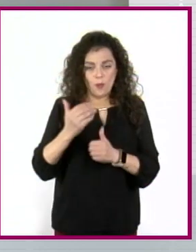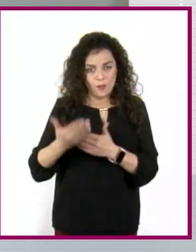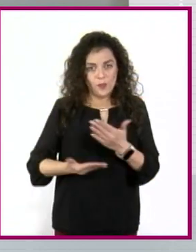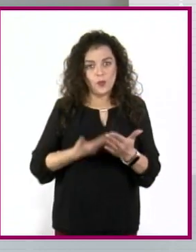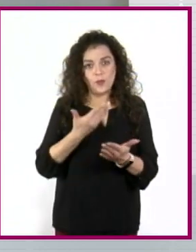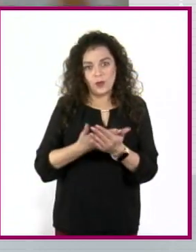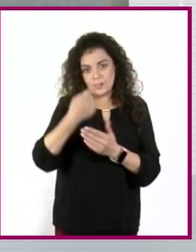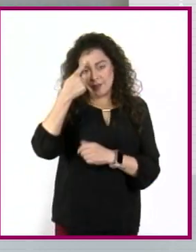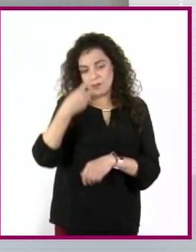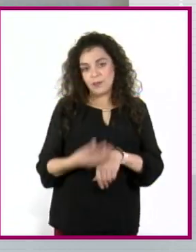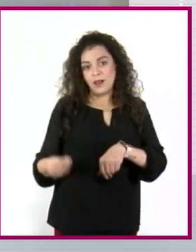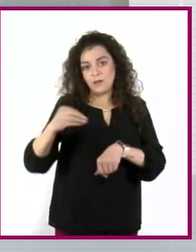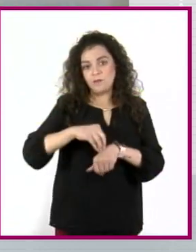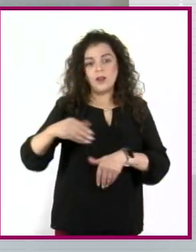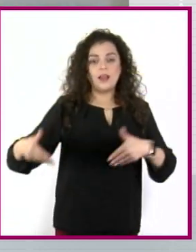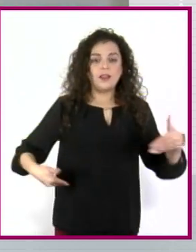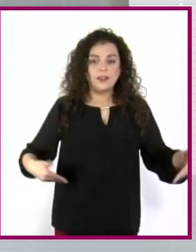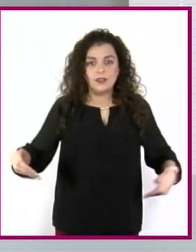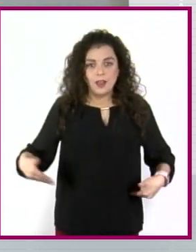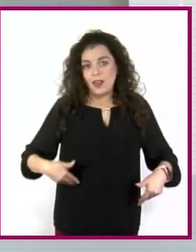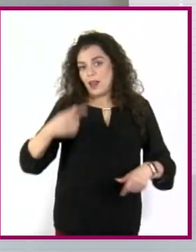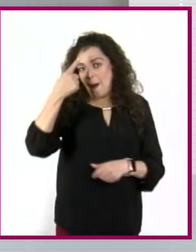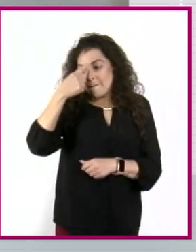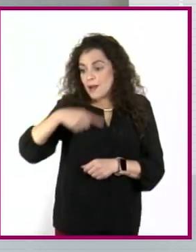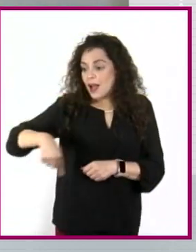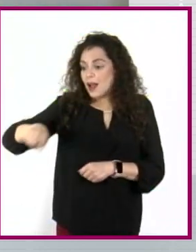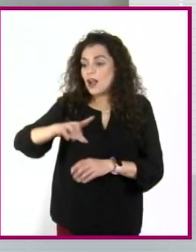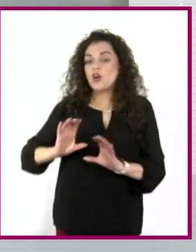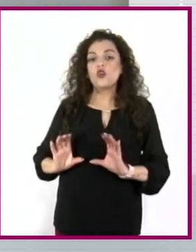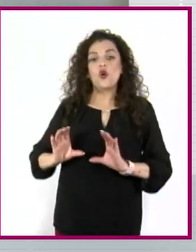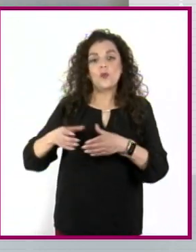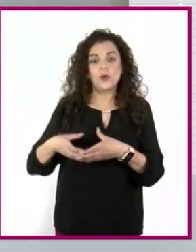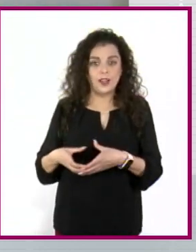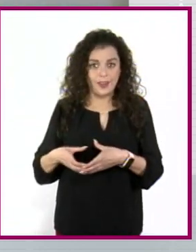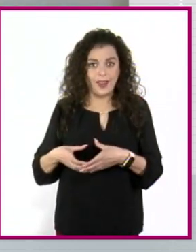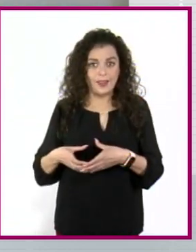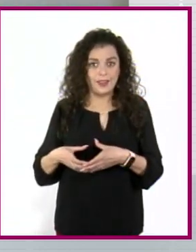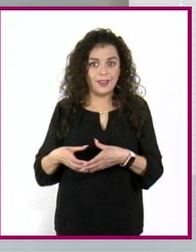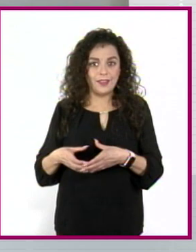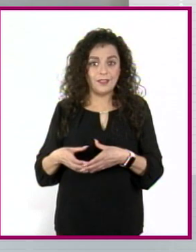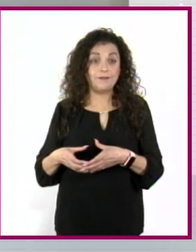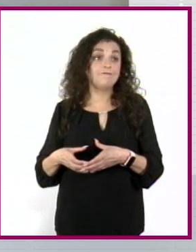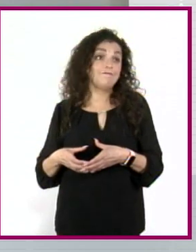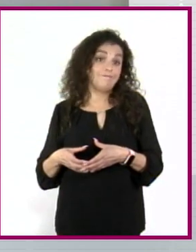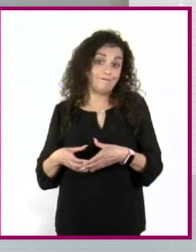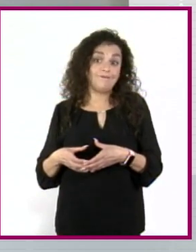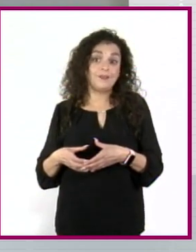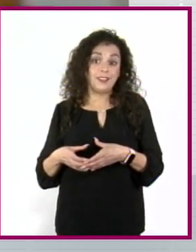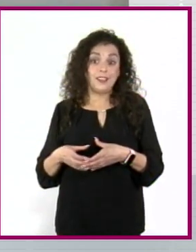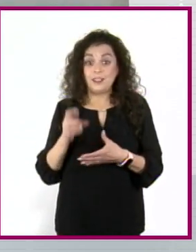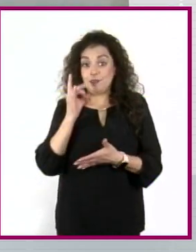con la comunidad. Y entonces ya no hay solamente una cuestión escolar, sino